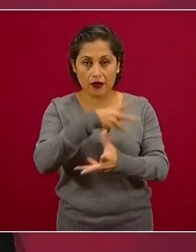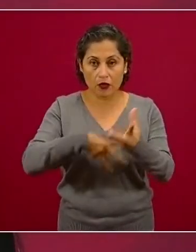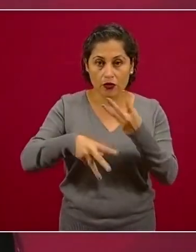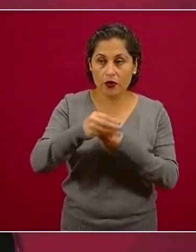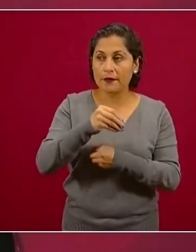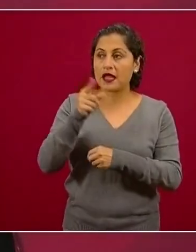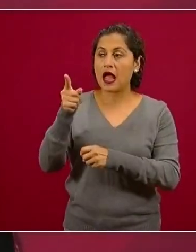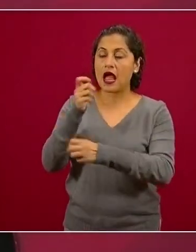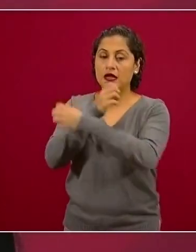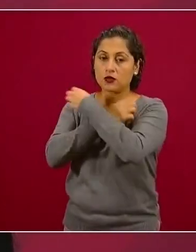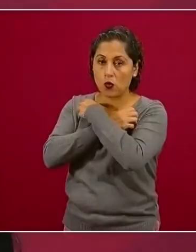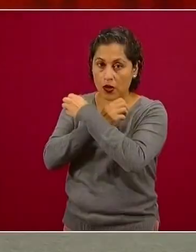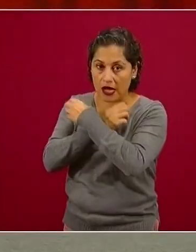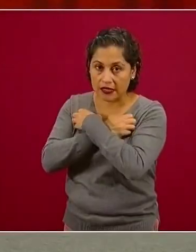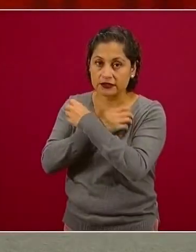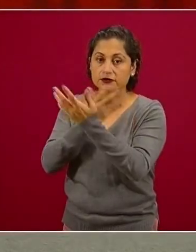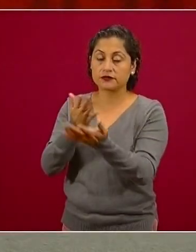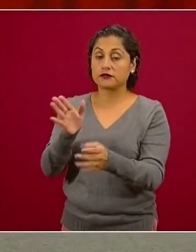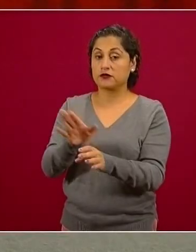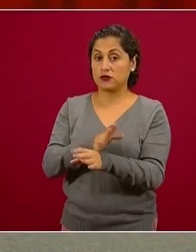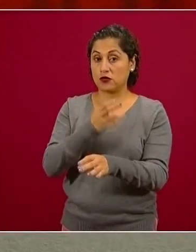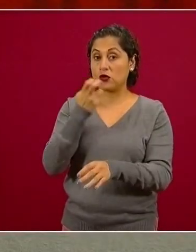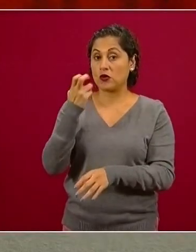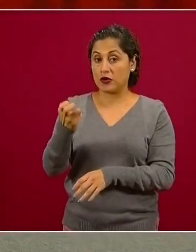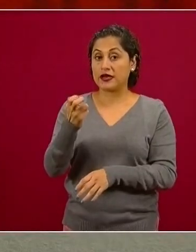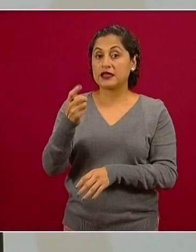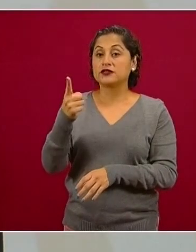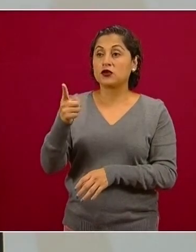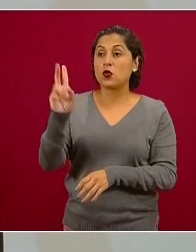4%. Noticias TVT